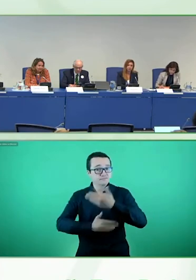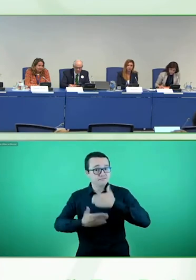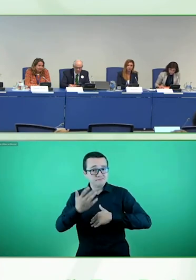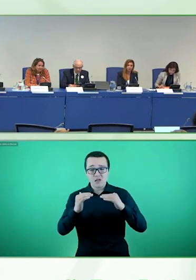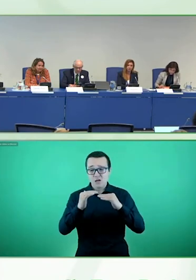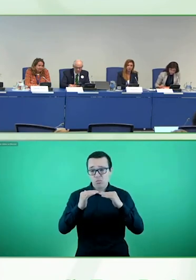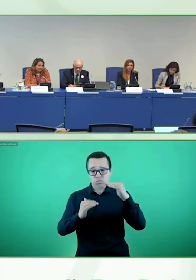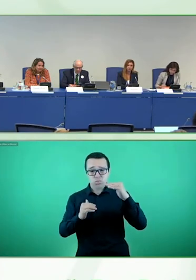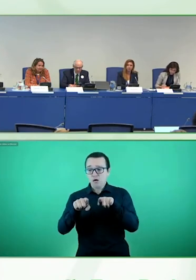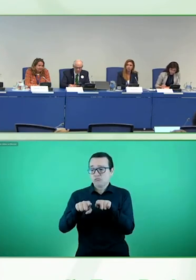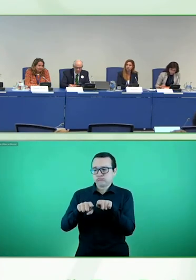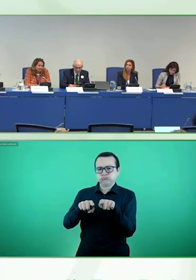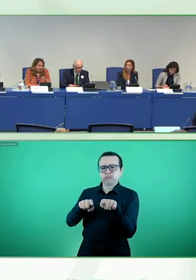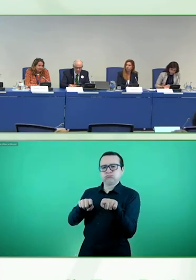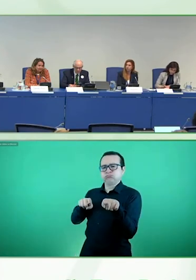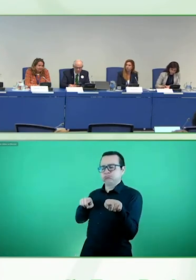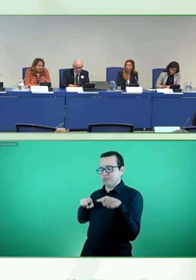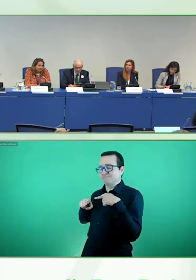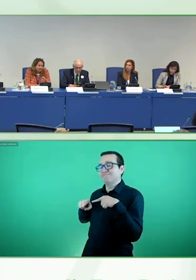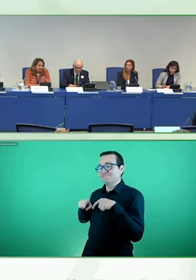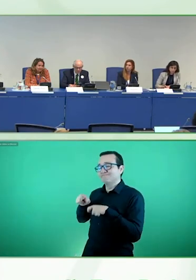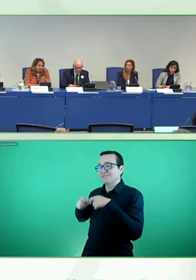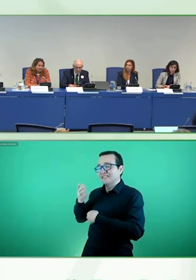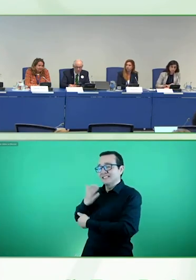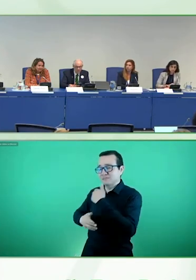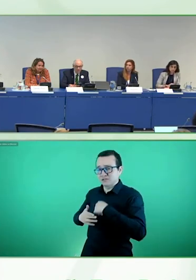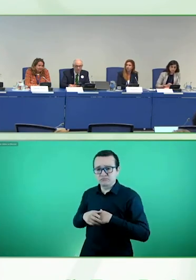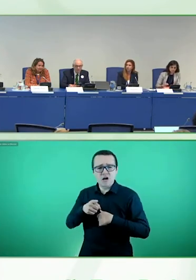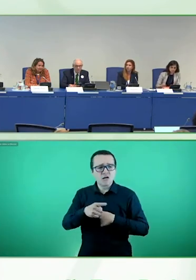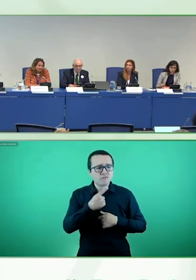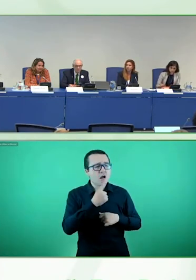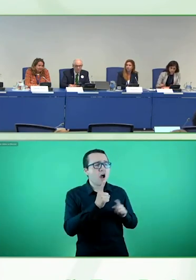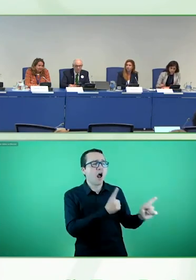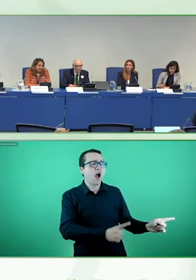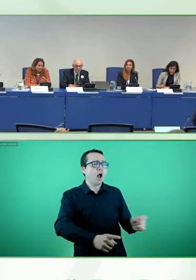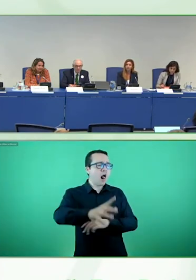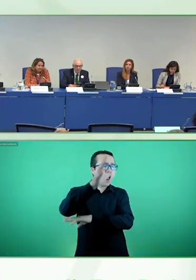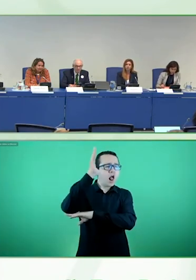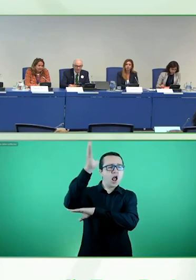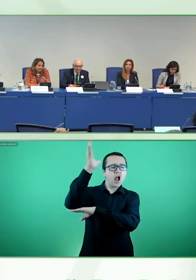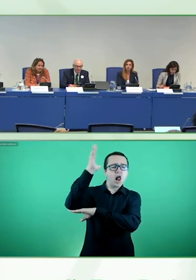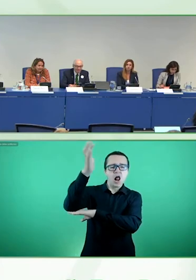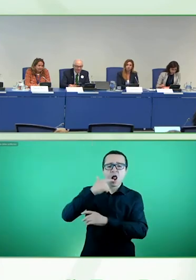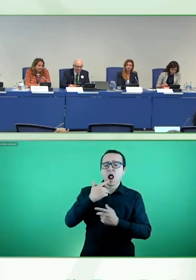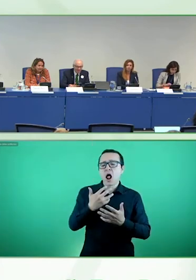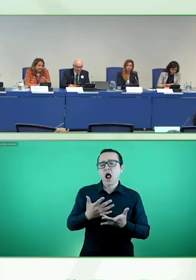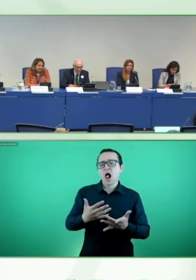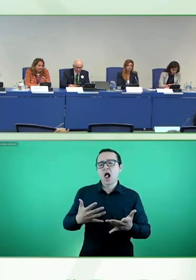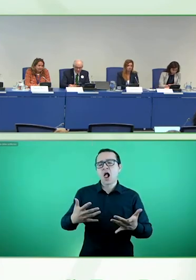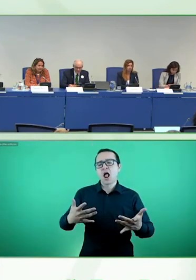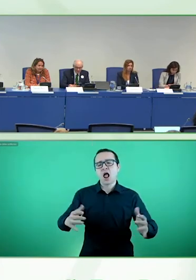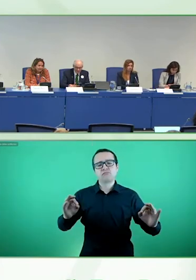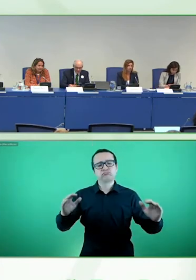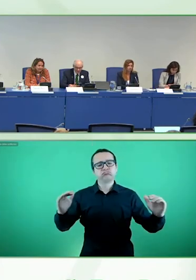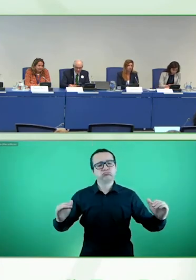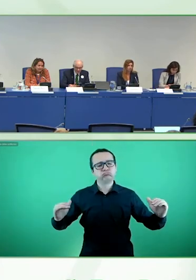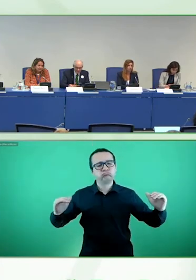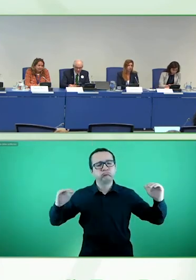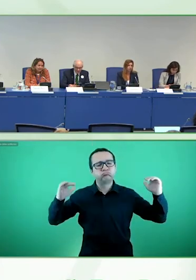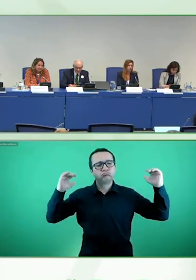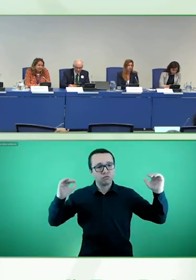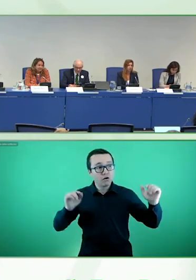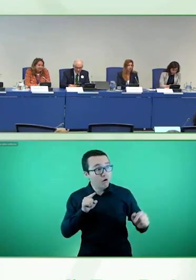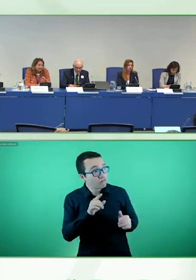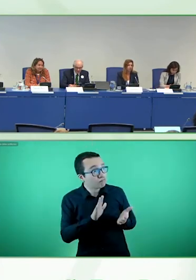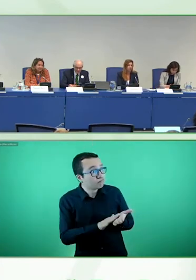a discursos randilocuentes que luego no se ven transformados en una realidad clara dentro de nuestras sociedades.